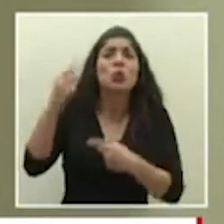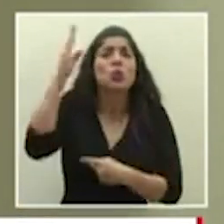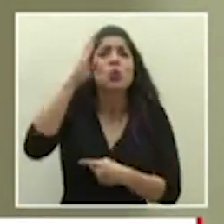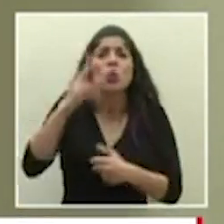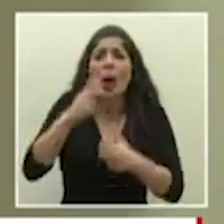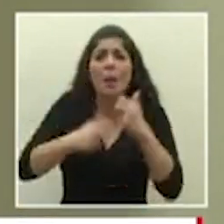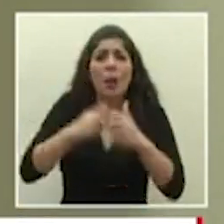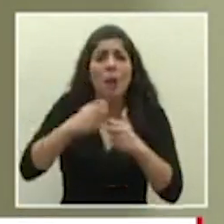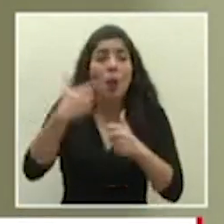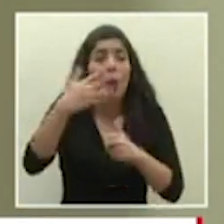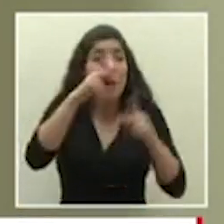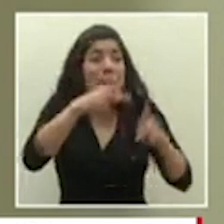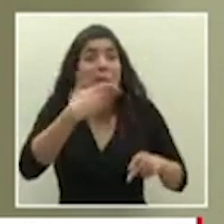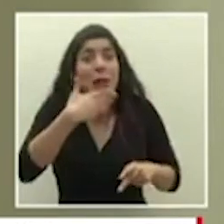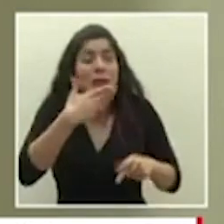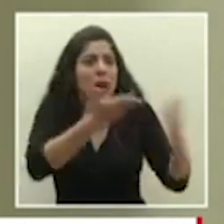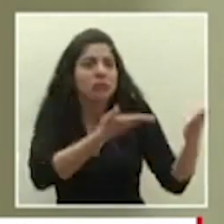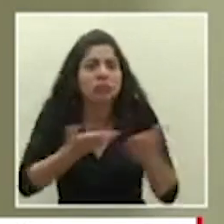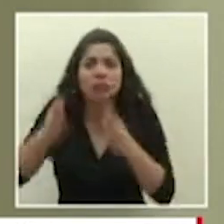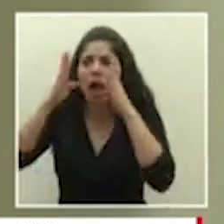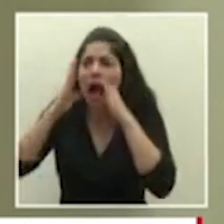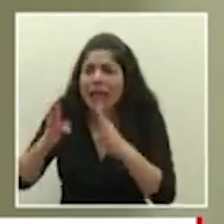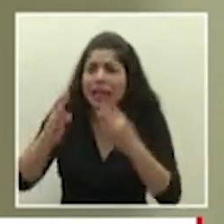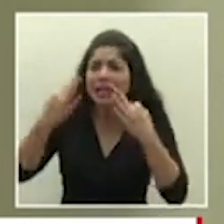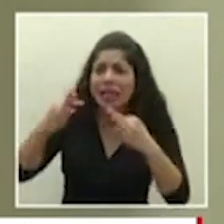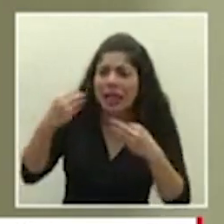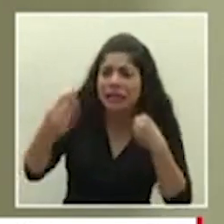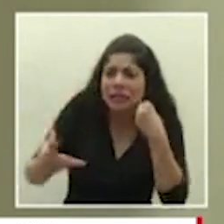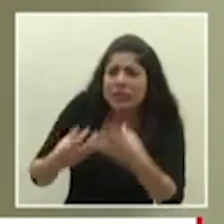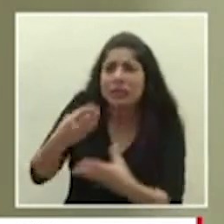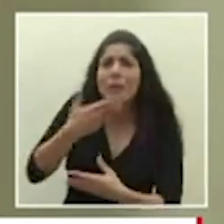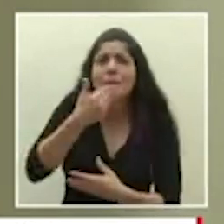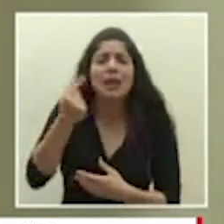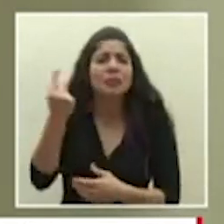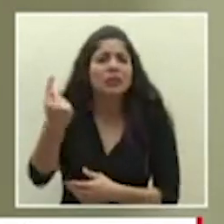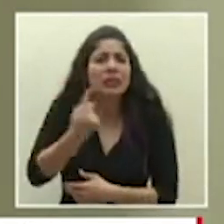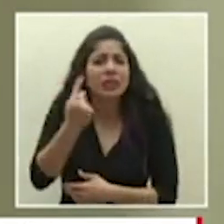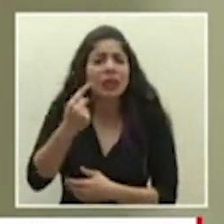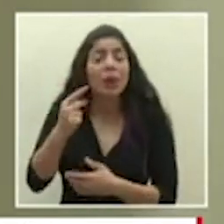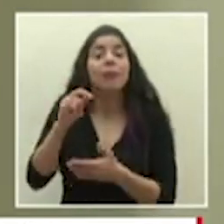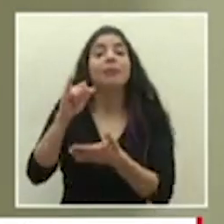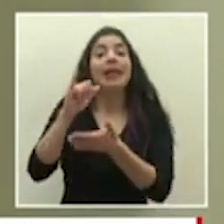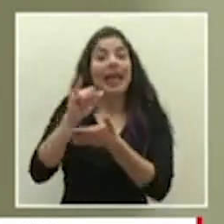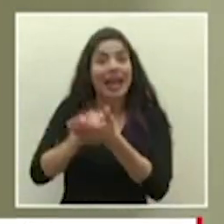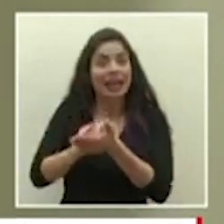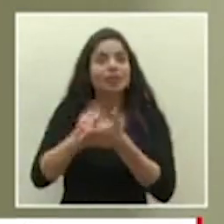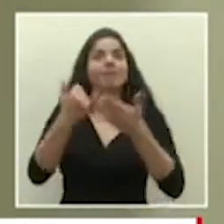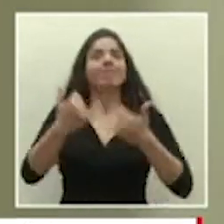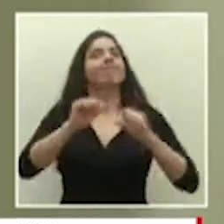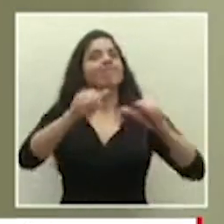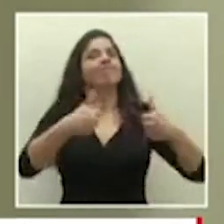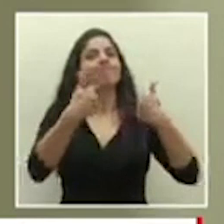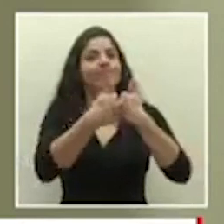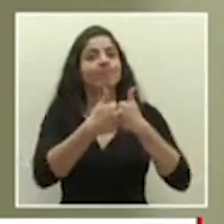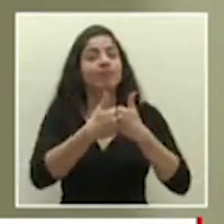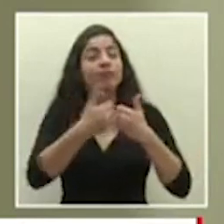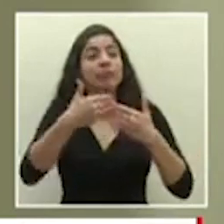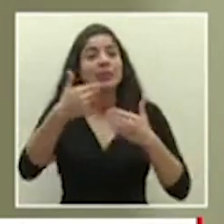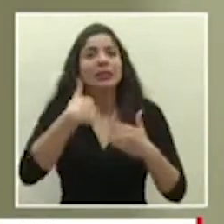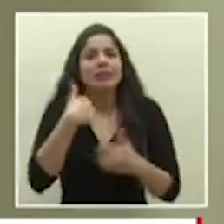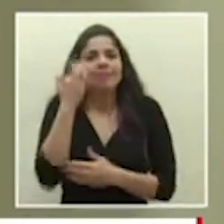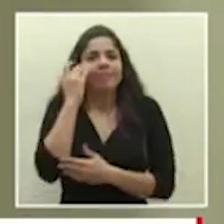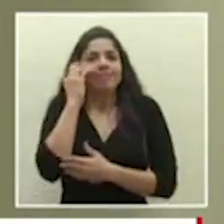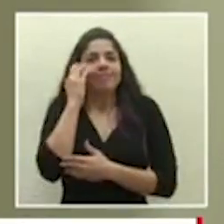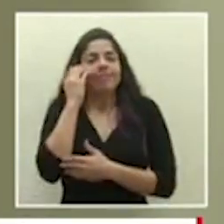problemas cuando alguien está grave se le atiende y se le trata de dar lo mejor y eso es en realidad el desafío eso es lo que eventualmente me angustia que